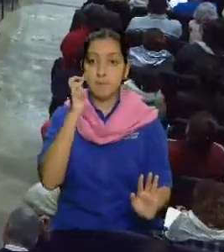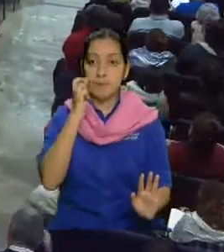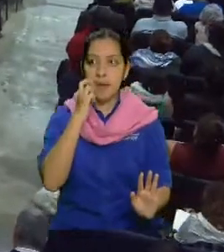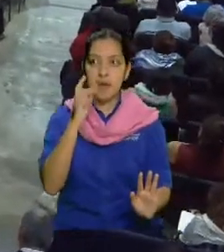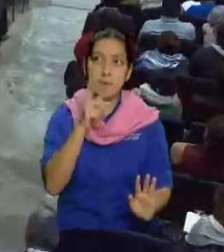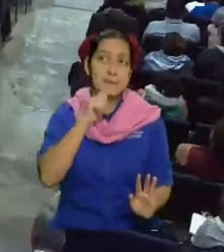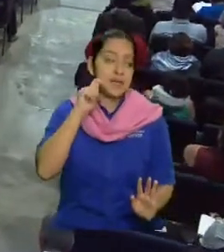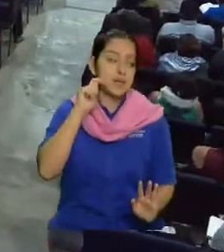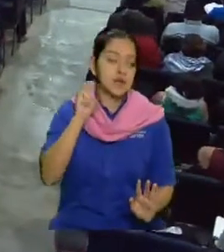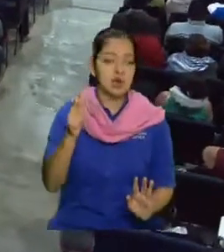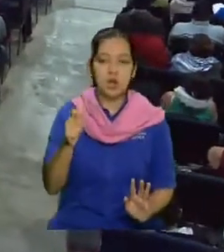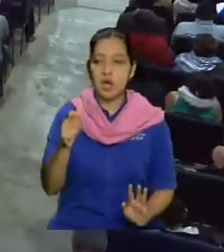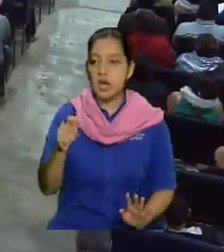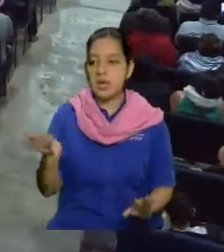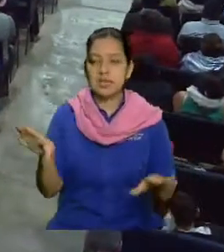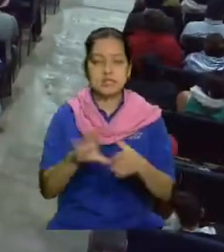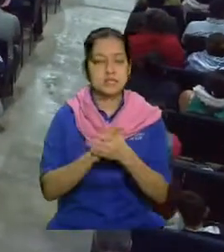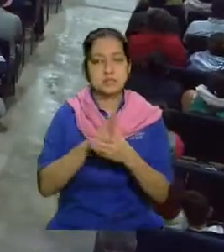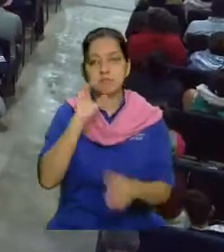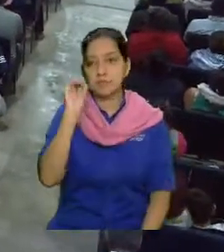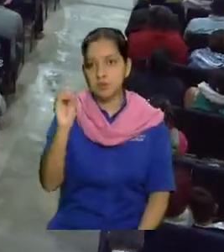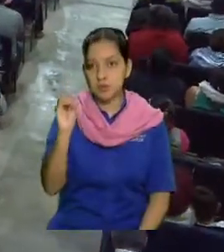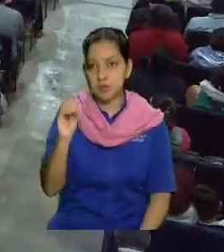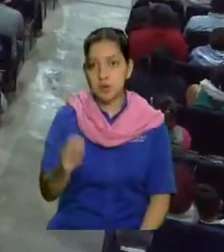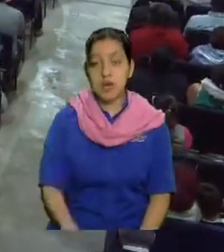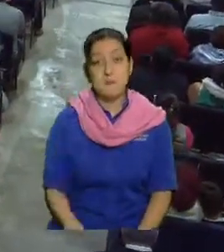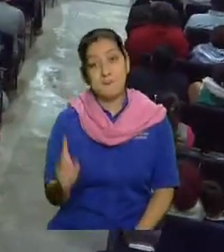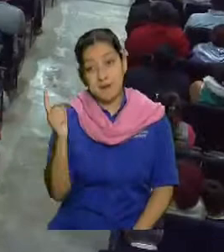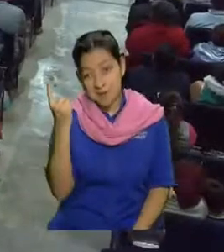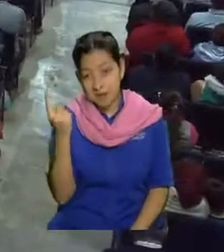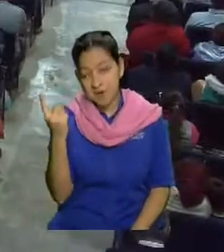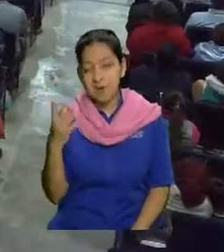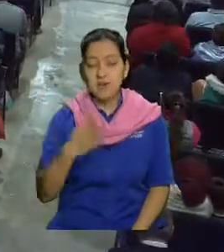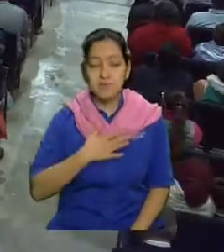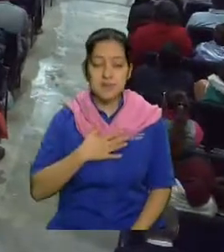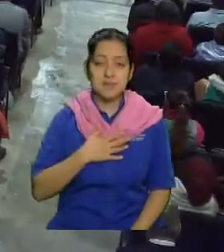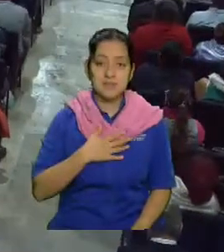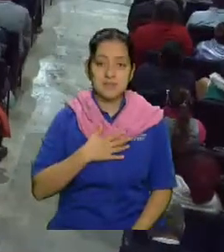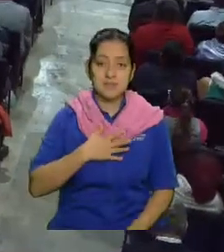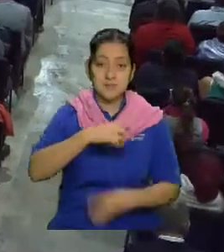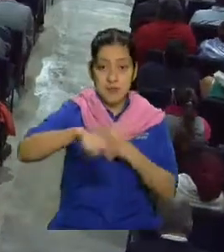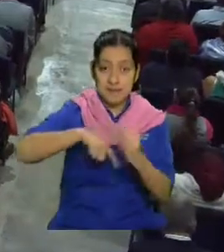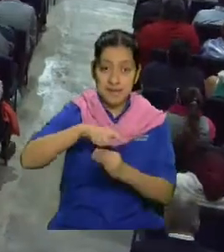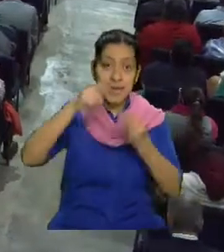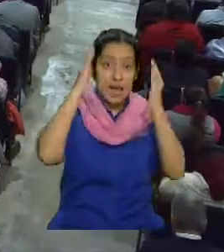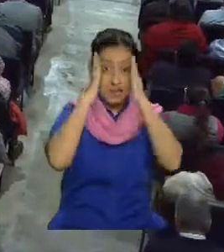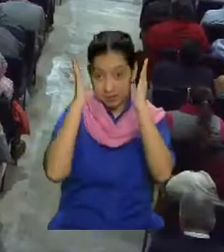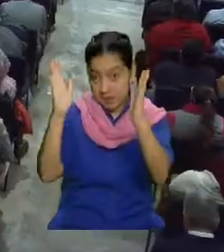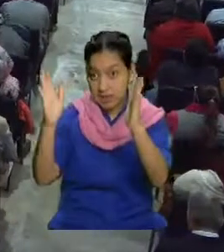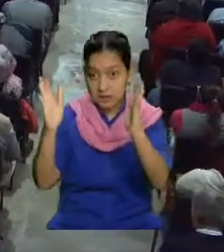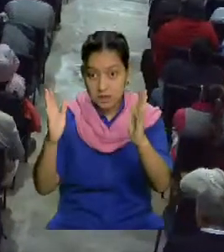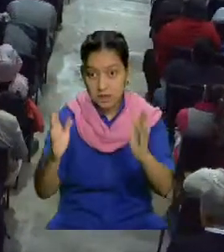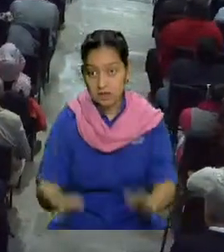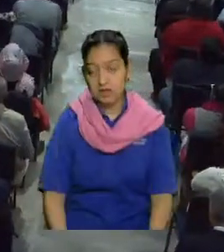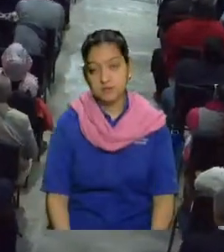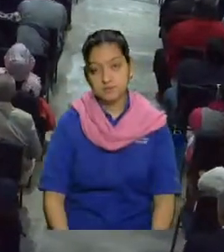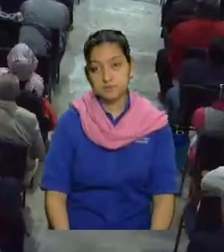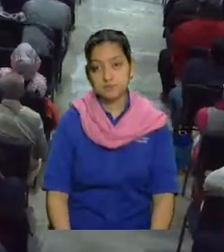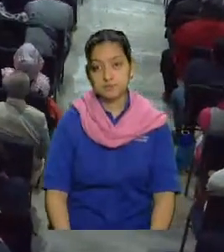el mejor marido, porque para empezar, me están oyendo mis hijos, me está oyendo mi mujer y me está oyendo mis nueras.